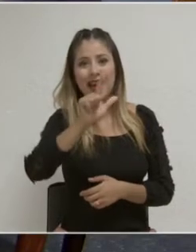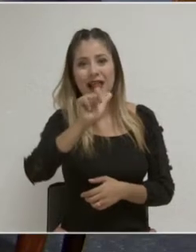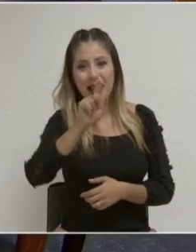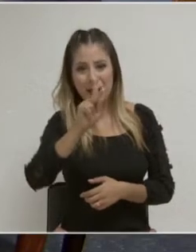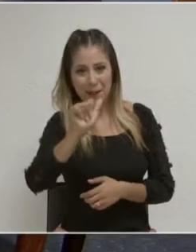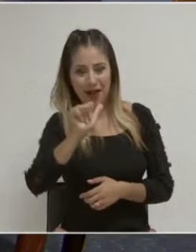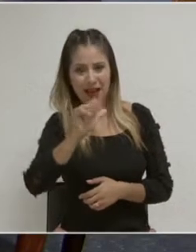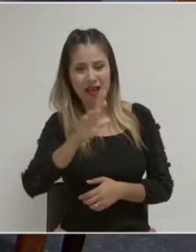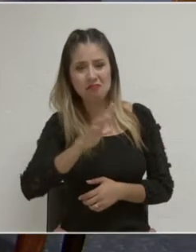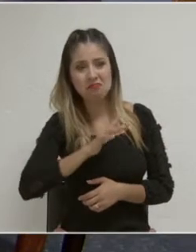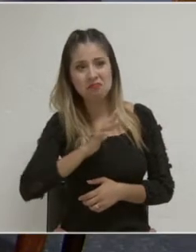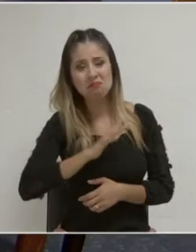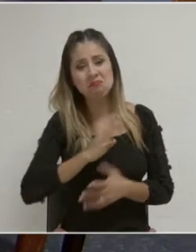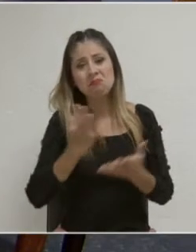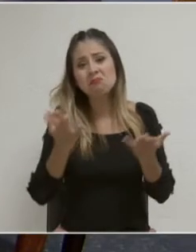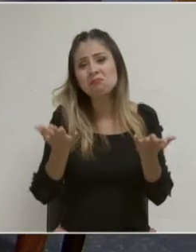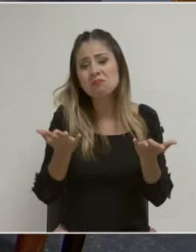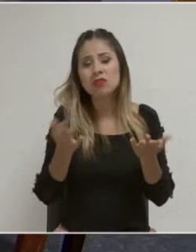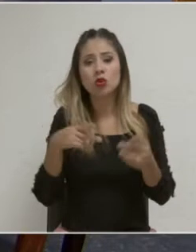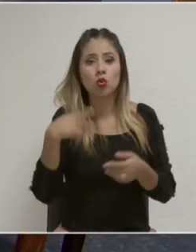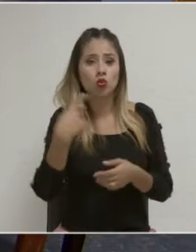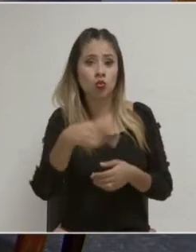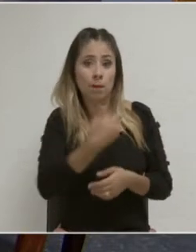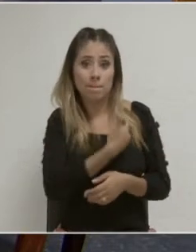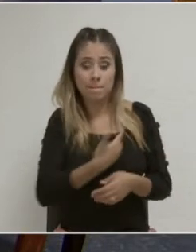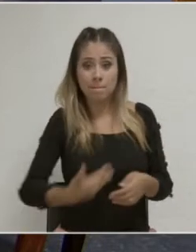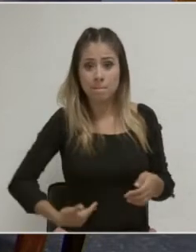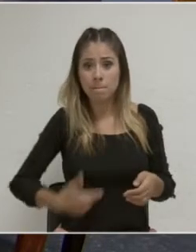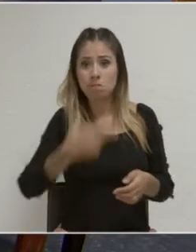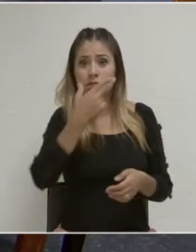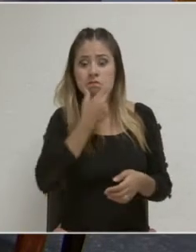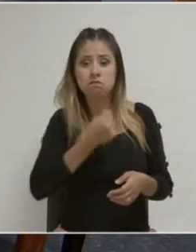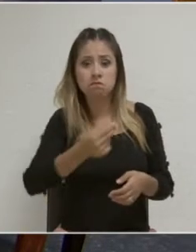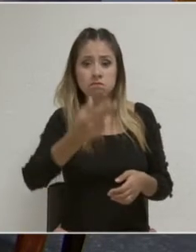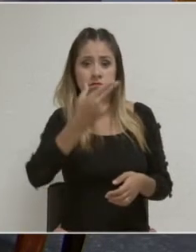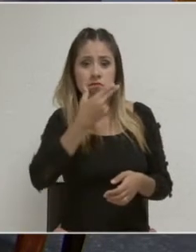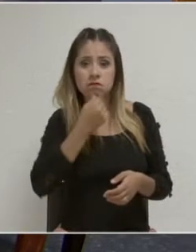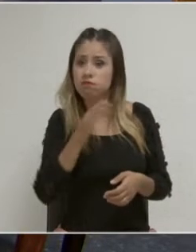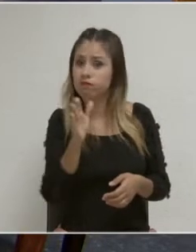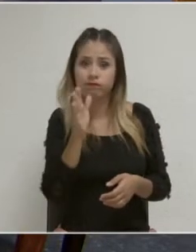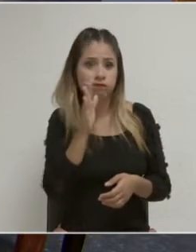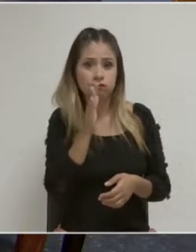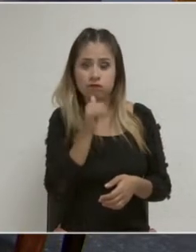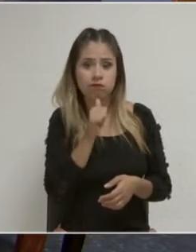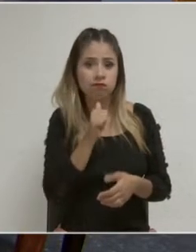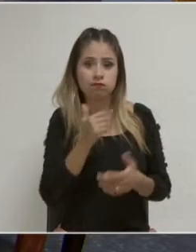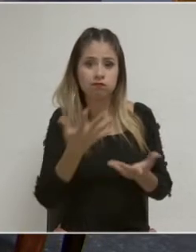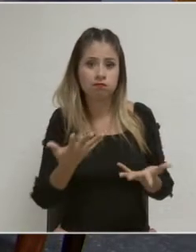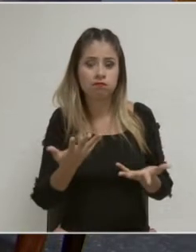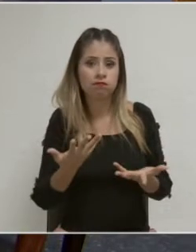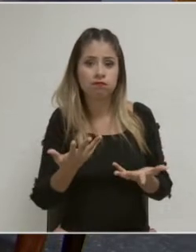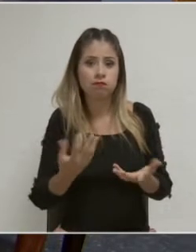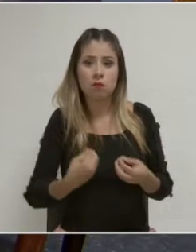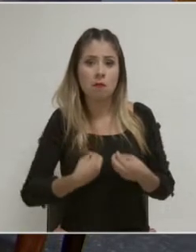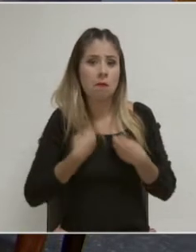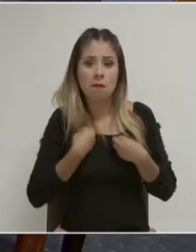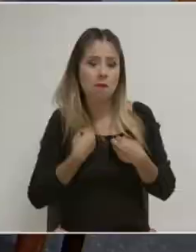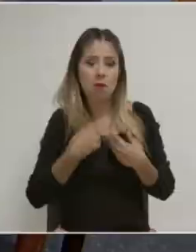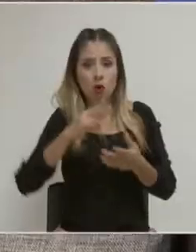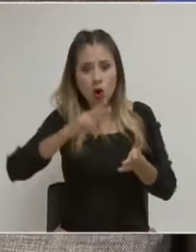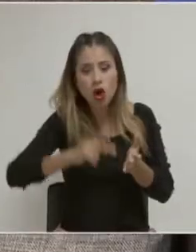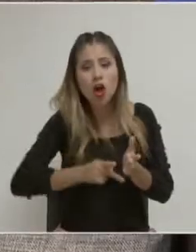resolvió que dado que no había cumplido esa sentencia, se podía inferir que no tenía un modo honesto de vivir y le negó la reelección.